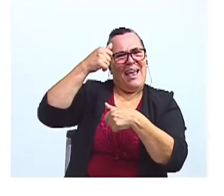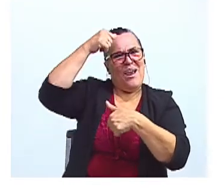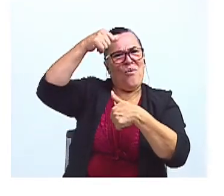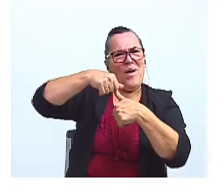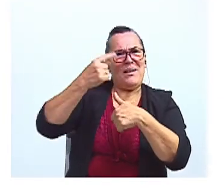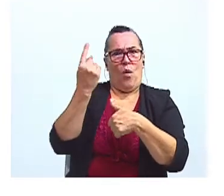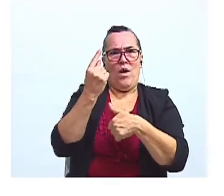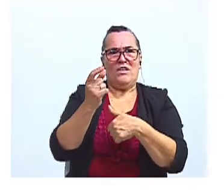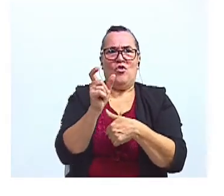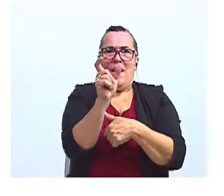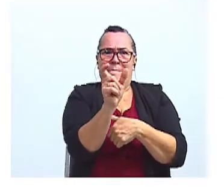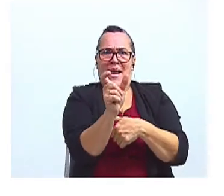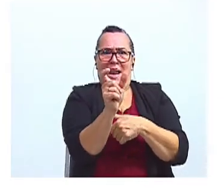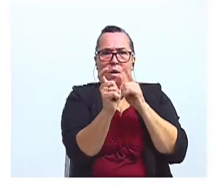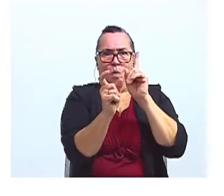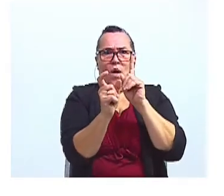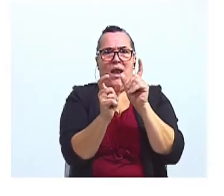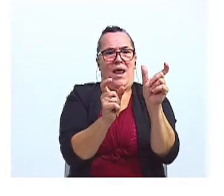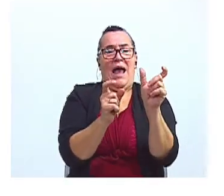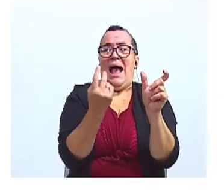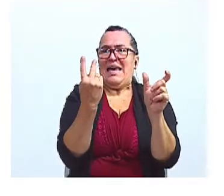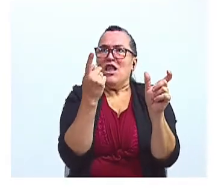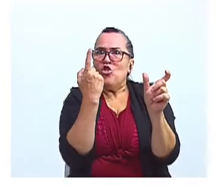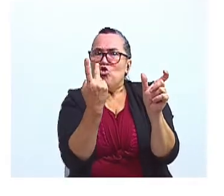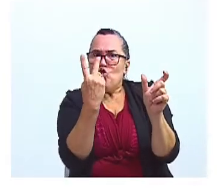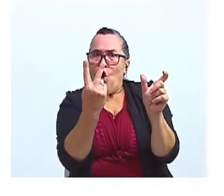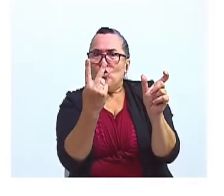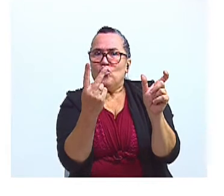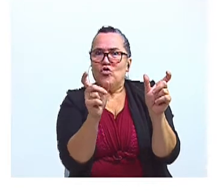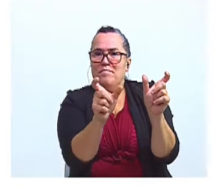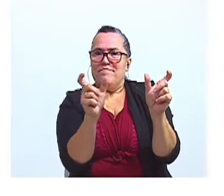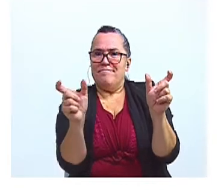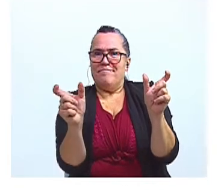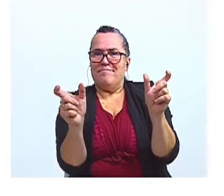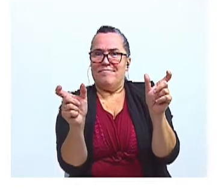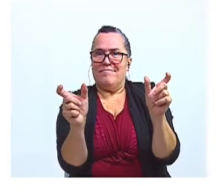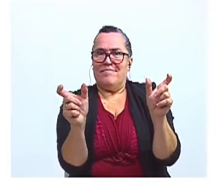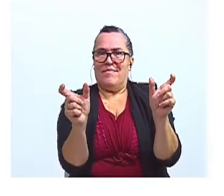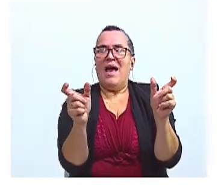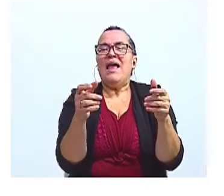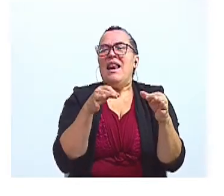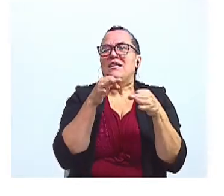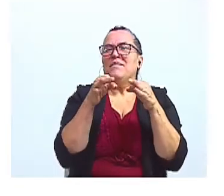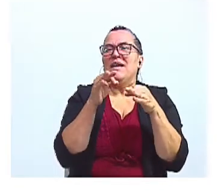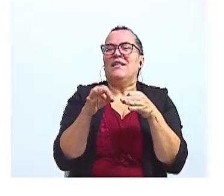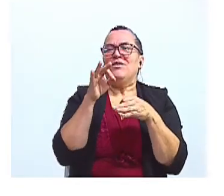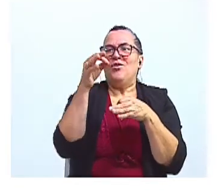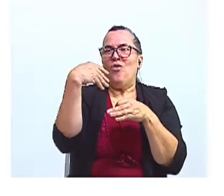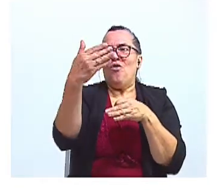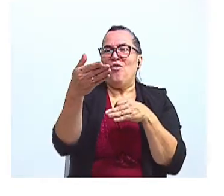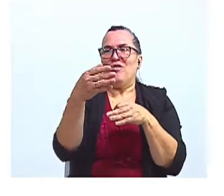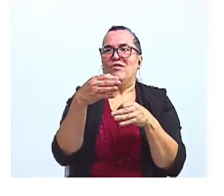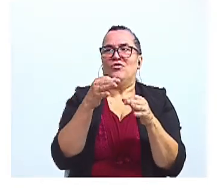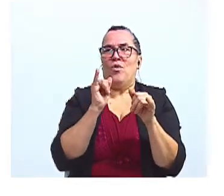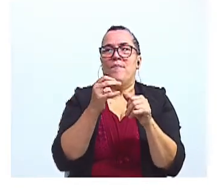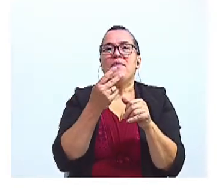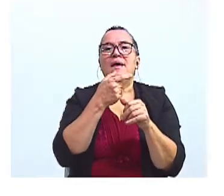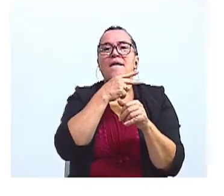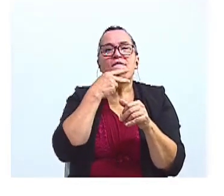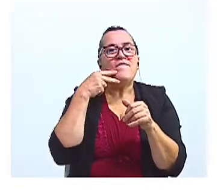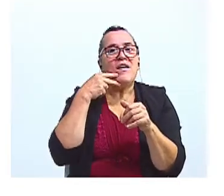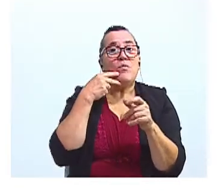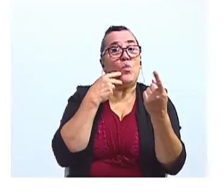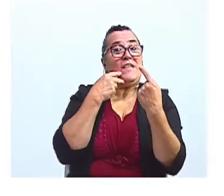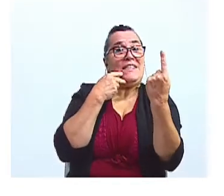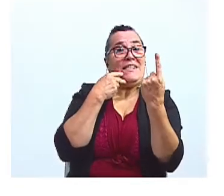palabra. En este caso, los verbos son dos palabras. Esto lo vamos a ver durante la explicación de la clase. Los verbos pueden ser